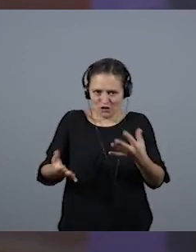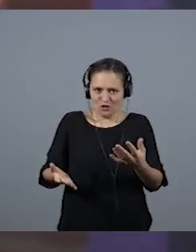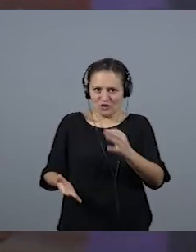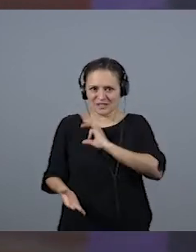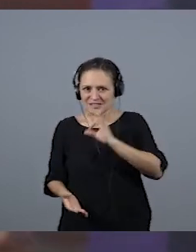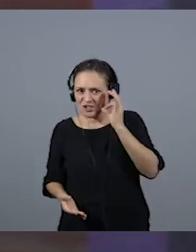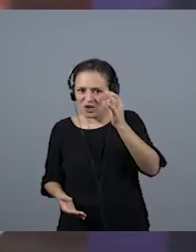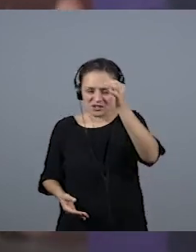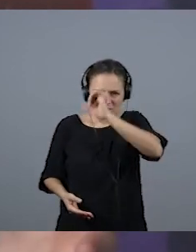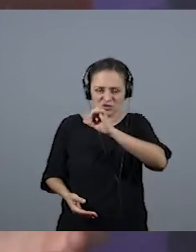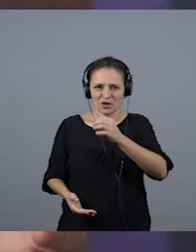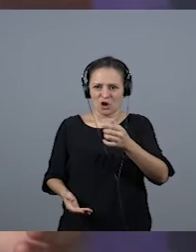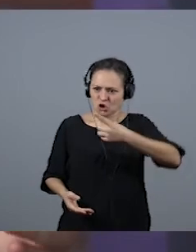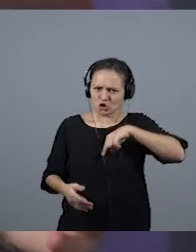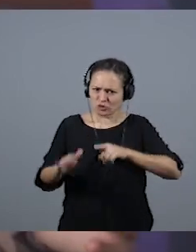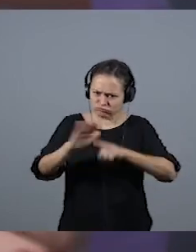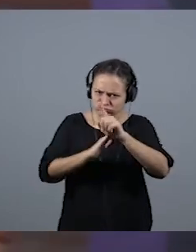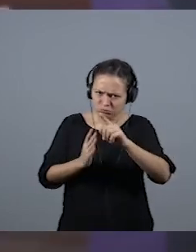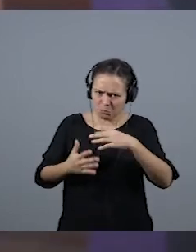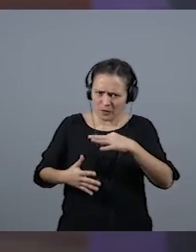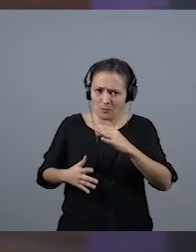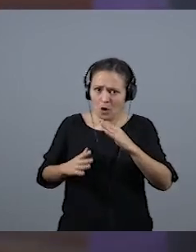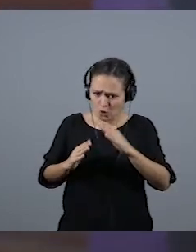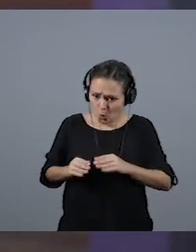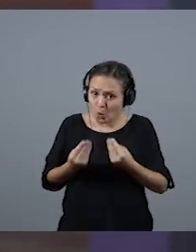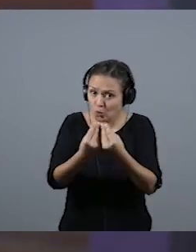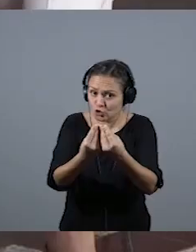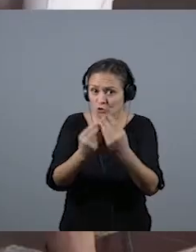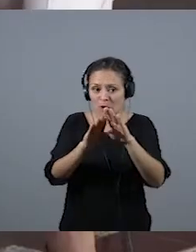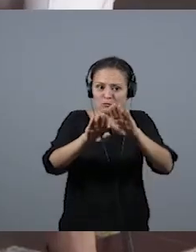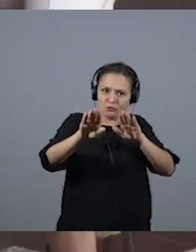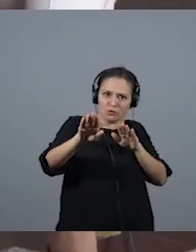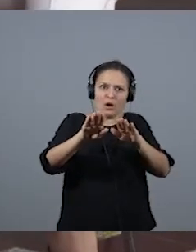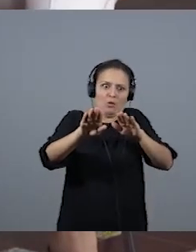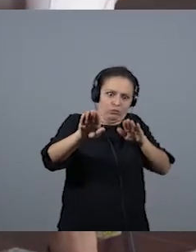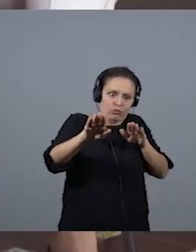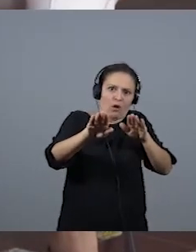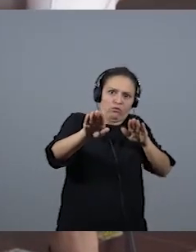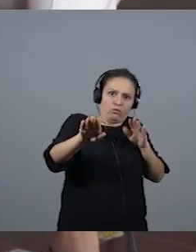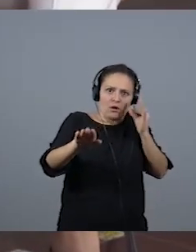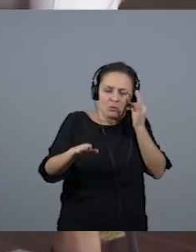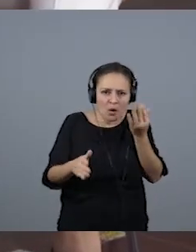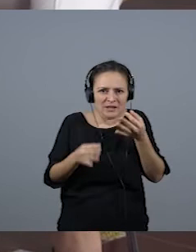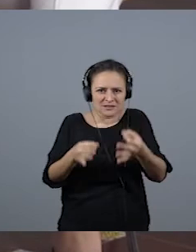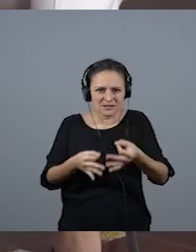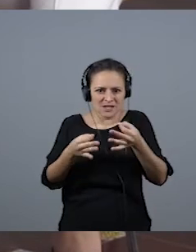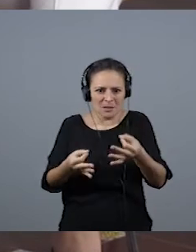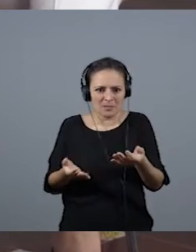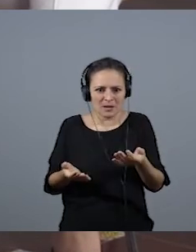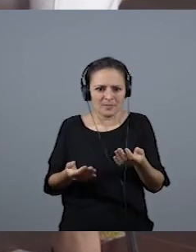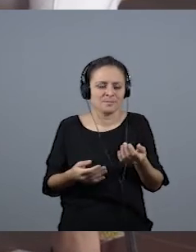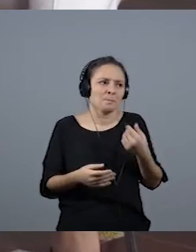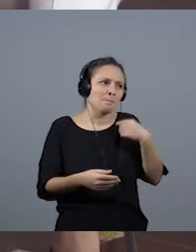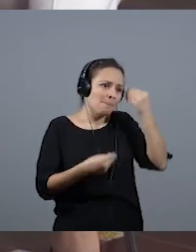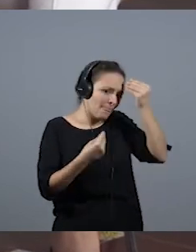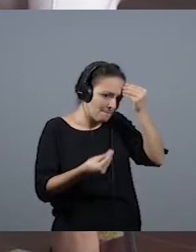que podemos avanzar y avancemos juntos sin restar. Pero es que siempre a la mujer que le toque ahí… Yo creo, Raquel,